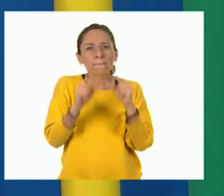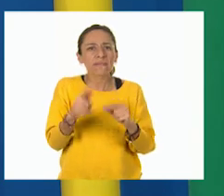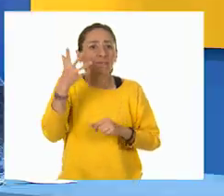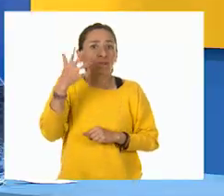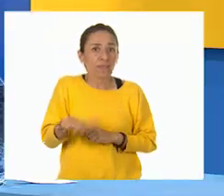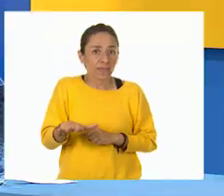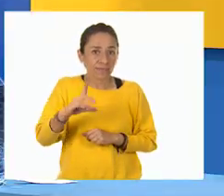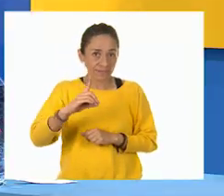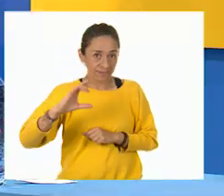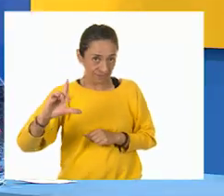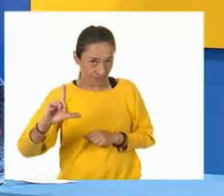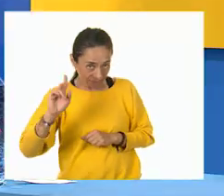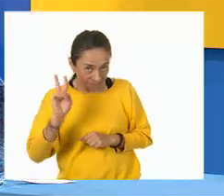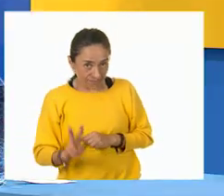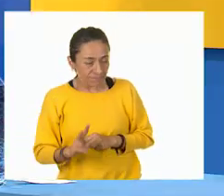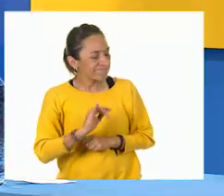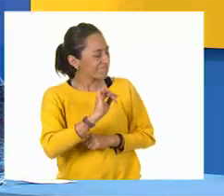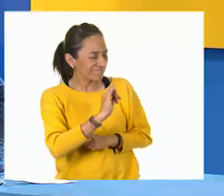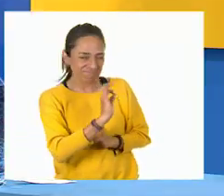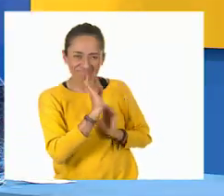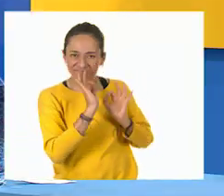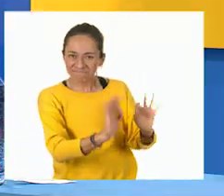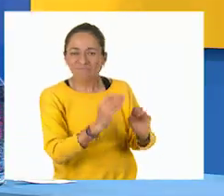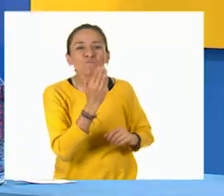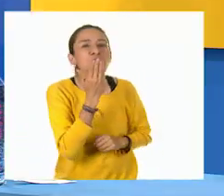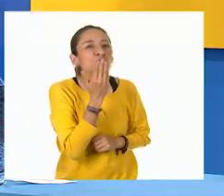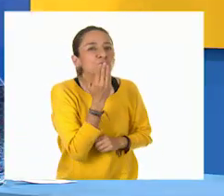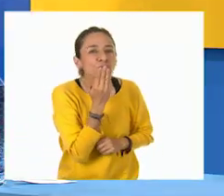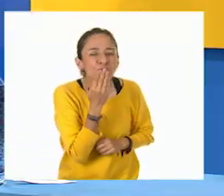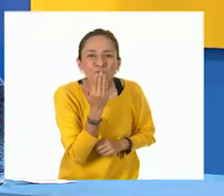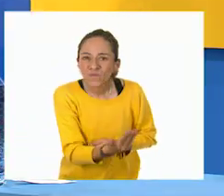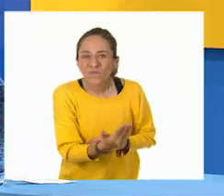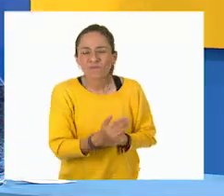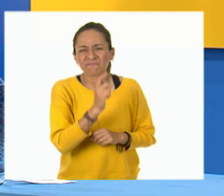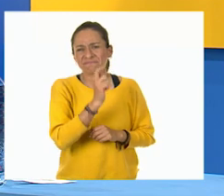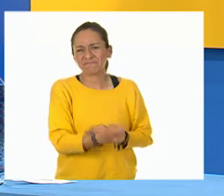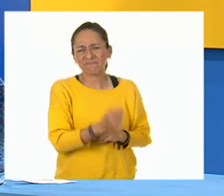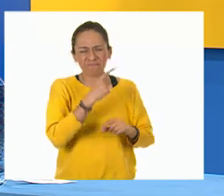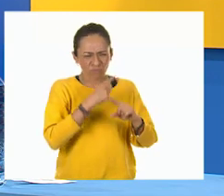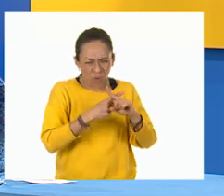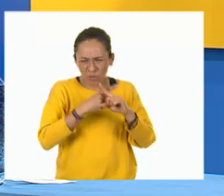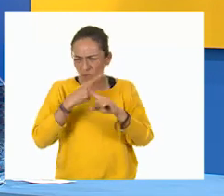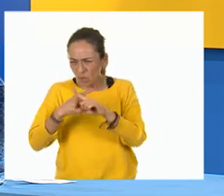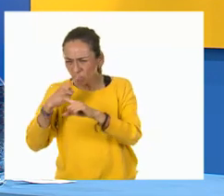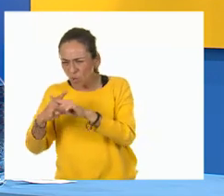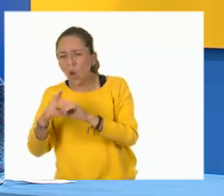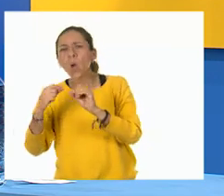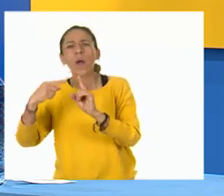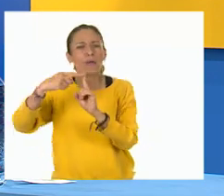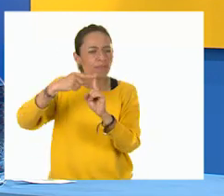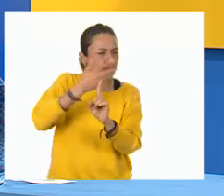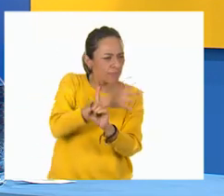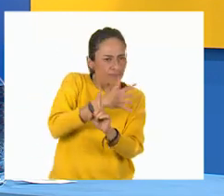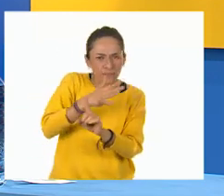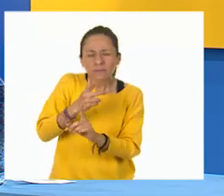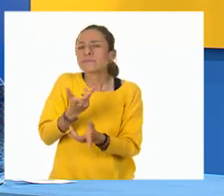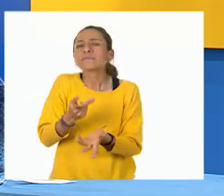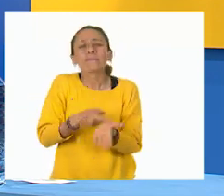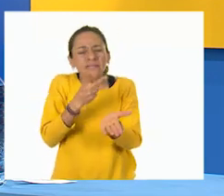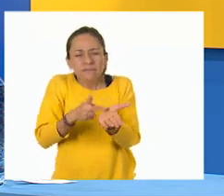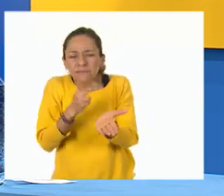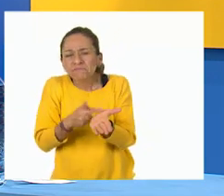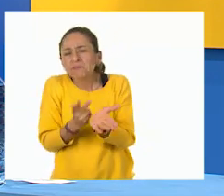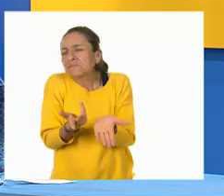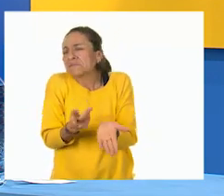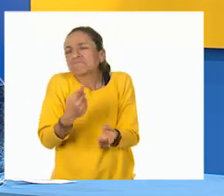Así es. Muy bien. Ya ven que eso es fácil esto de multiplicar o dividir por 10 cuantas veces sea necesario.